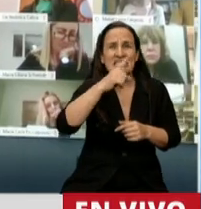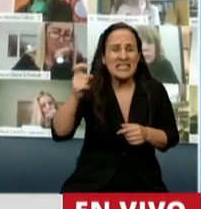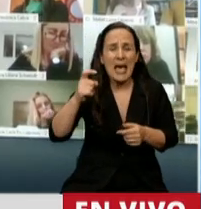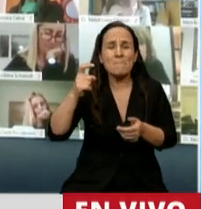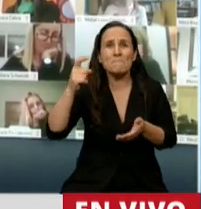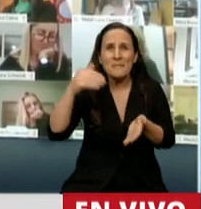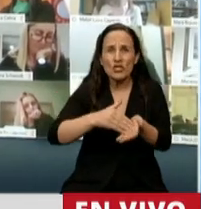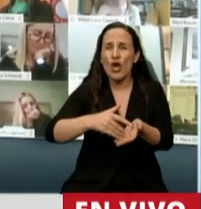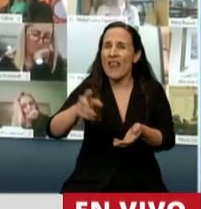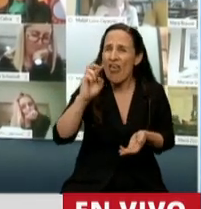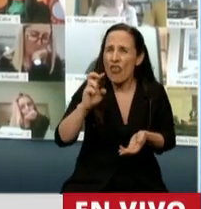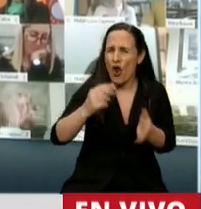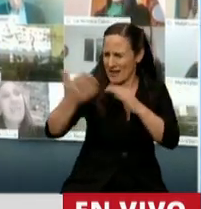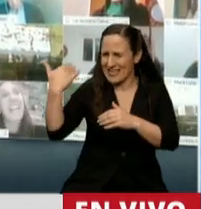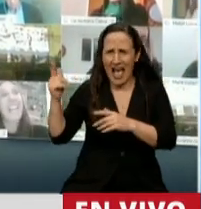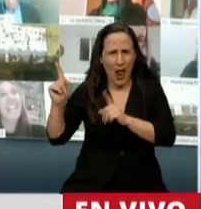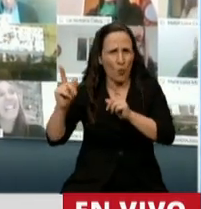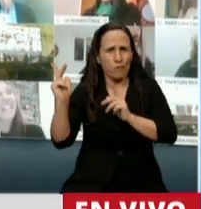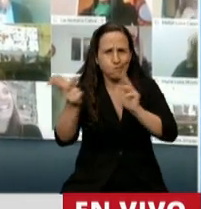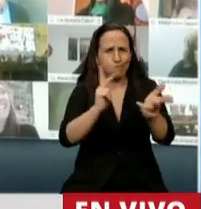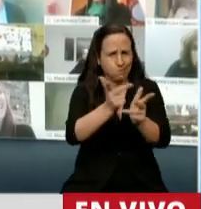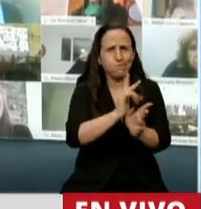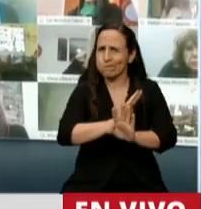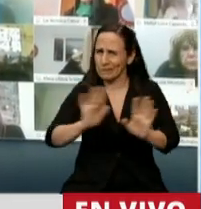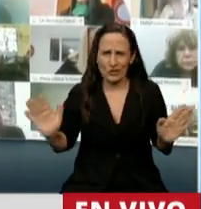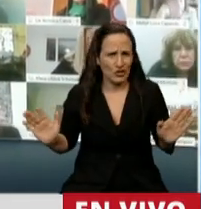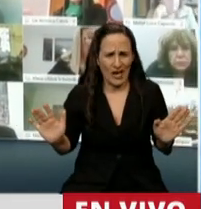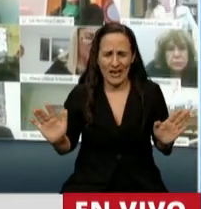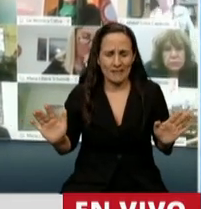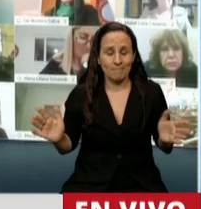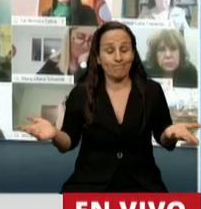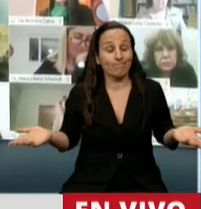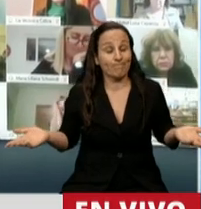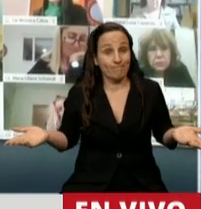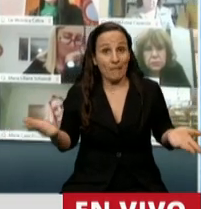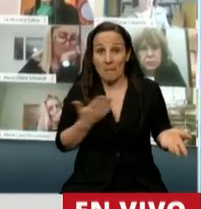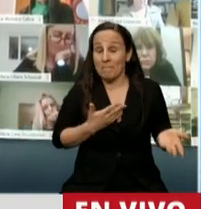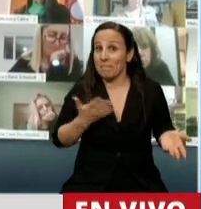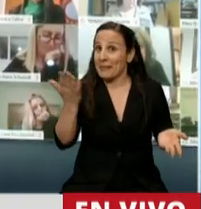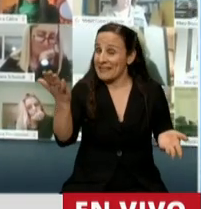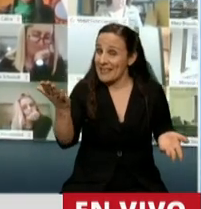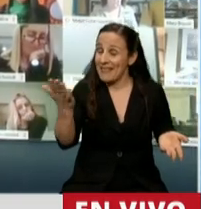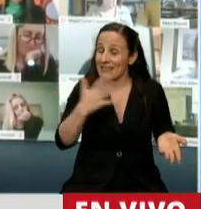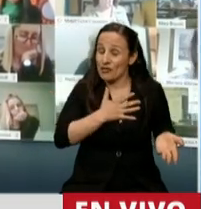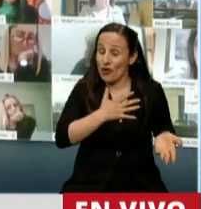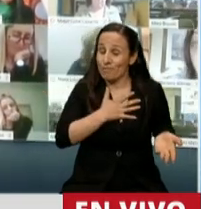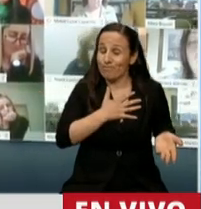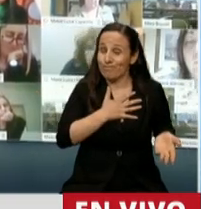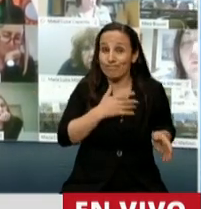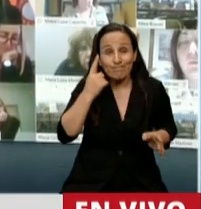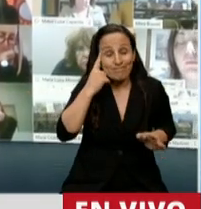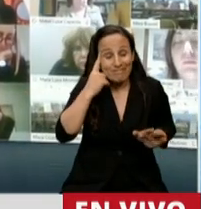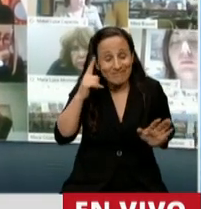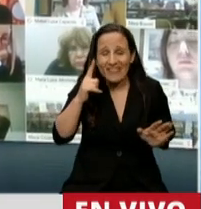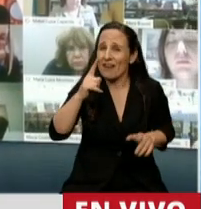acá en varias oportunidades. Mire, presidente, creo que esto es